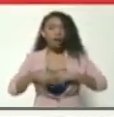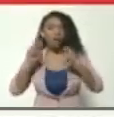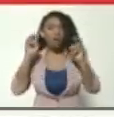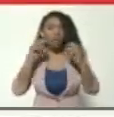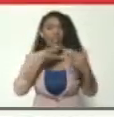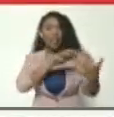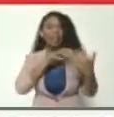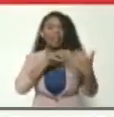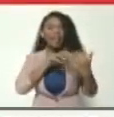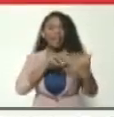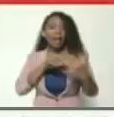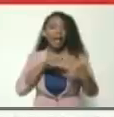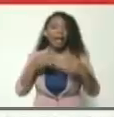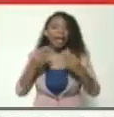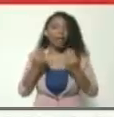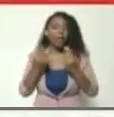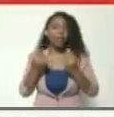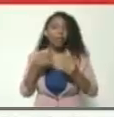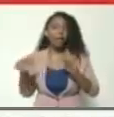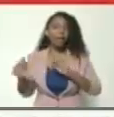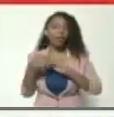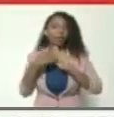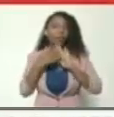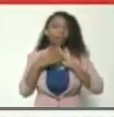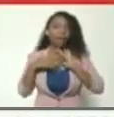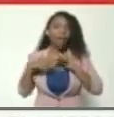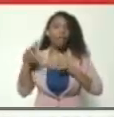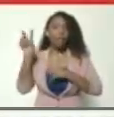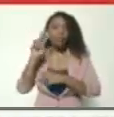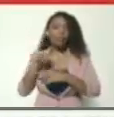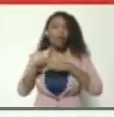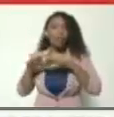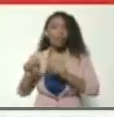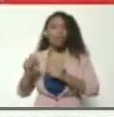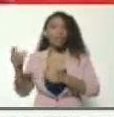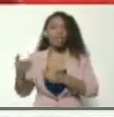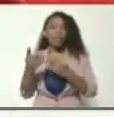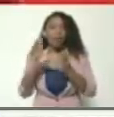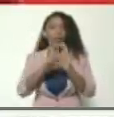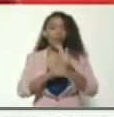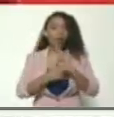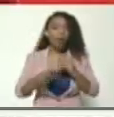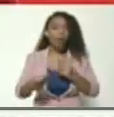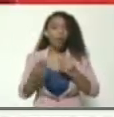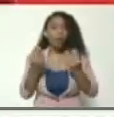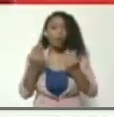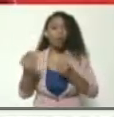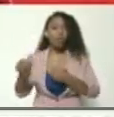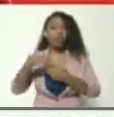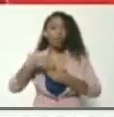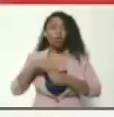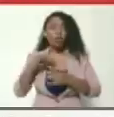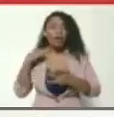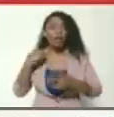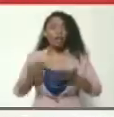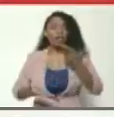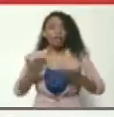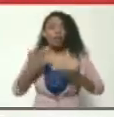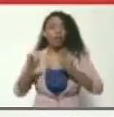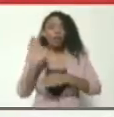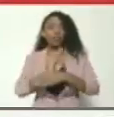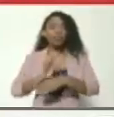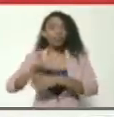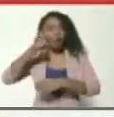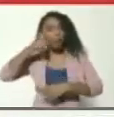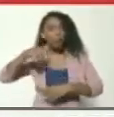económica imperialista contra Venezuela, que nos han robado los recursos internos para nosotros darle estabilidad y protección social